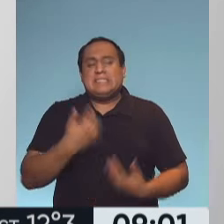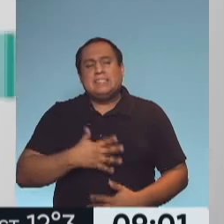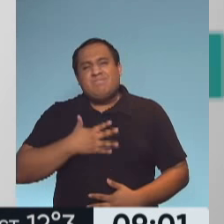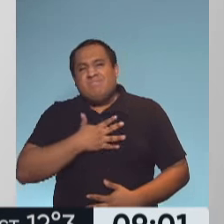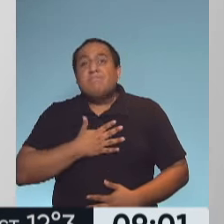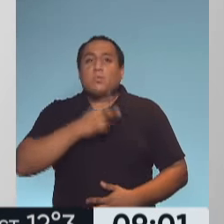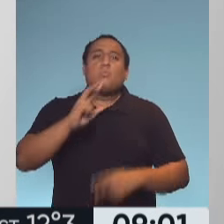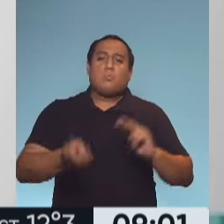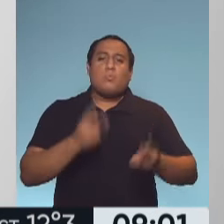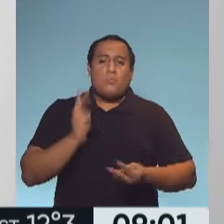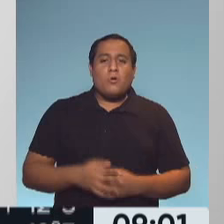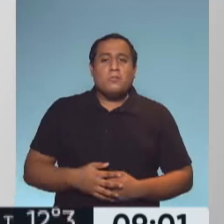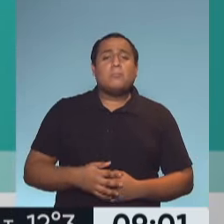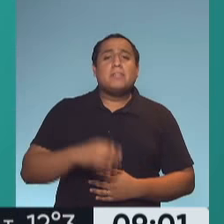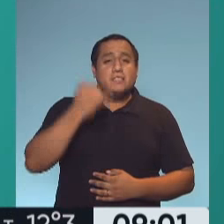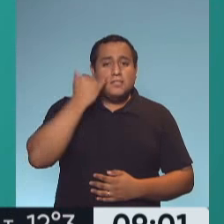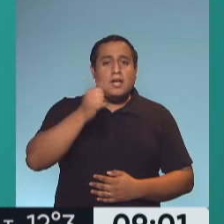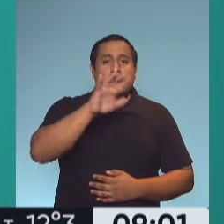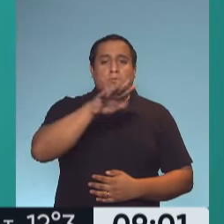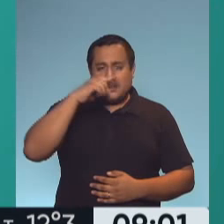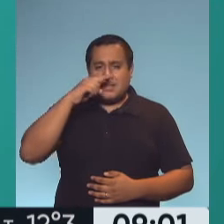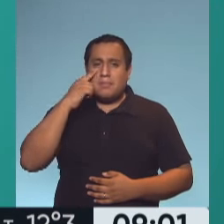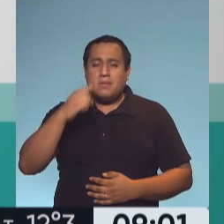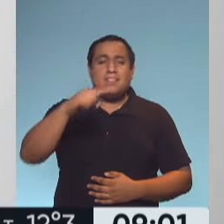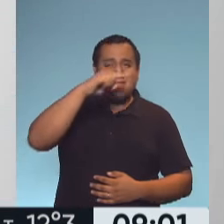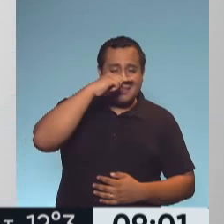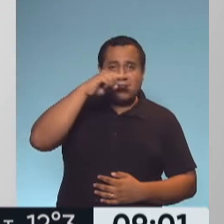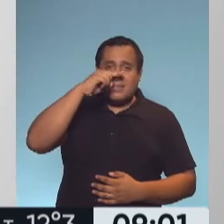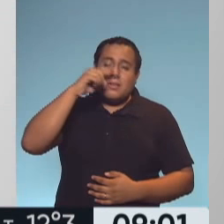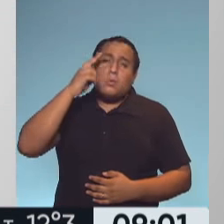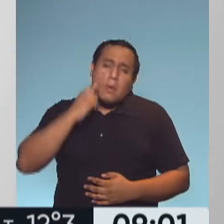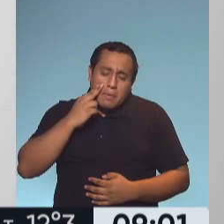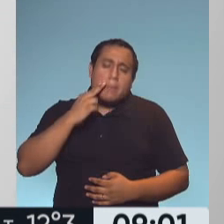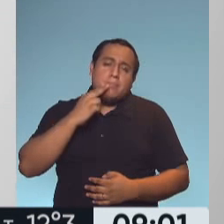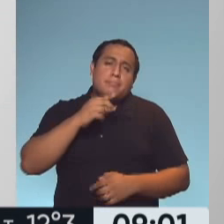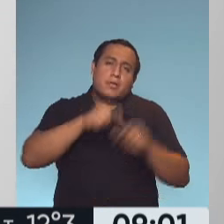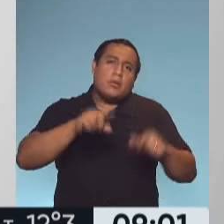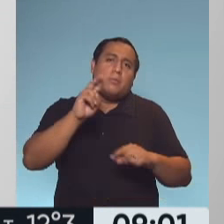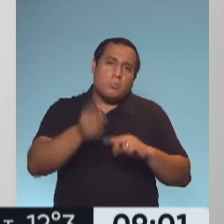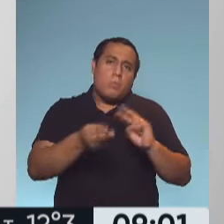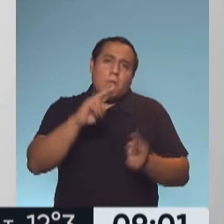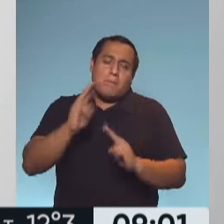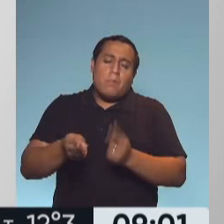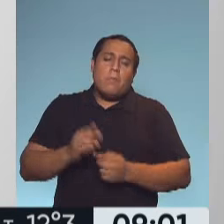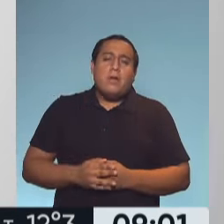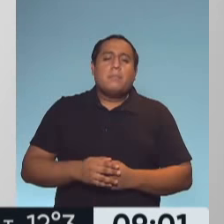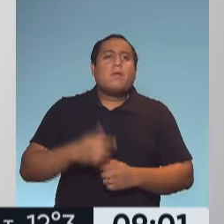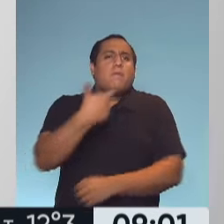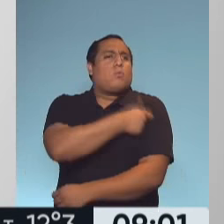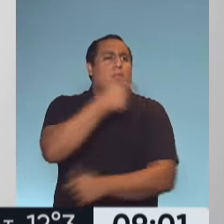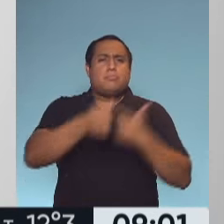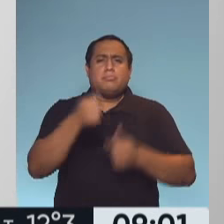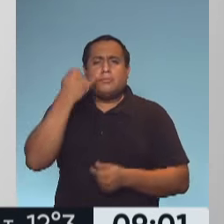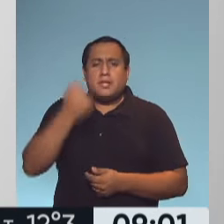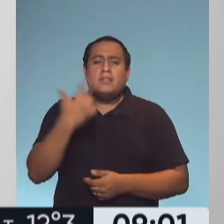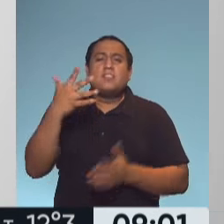los fallecidos. Son ya 57.779 vidas que hemos perdido y el número de vacunas aplicadas